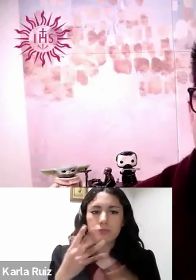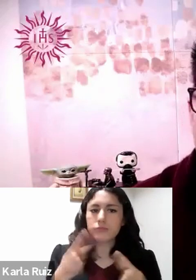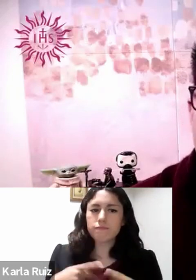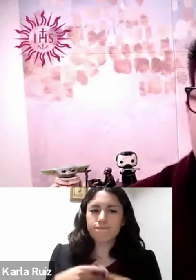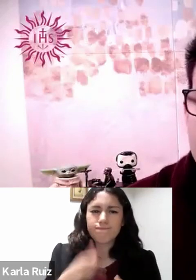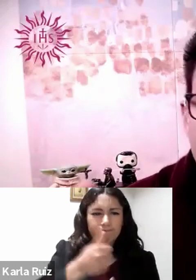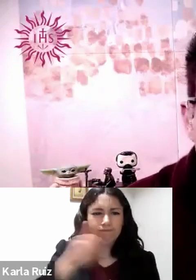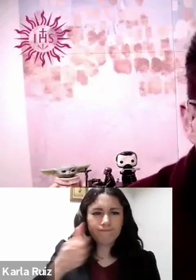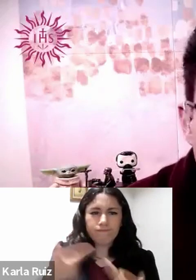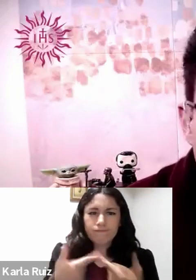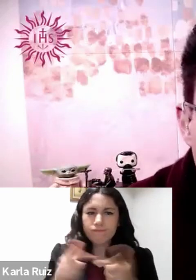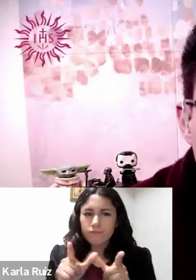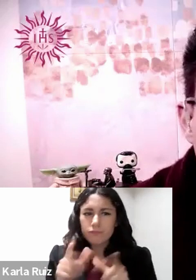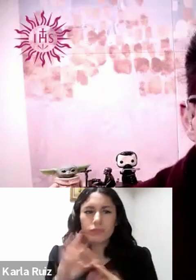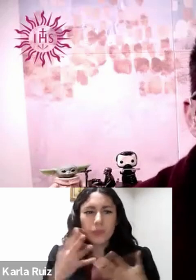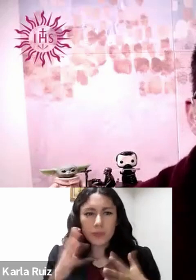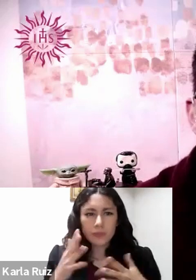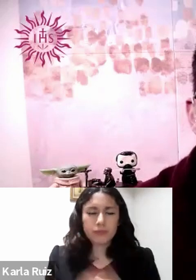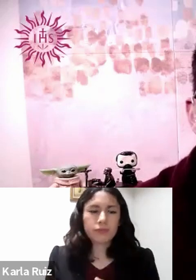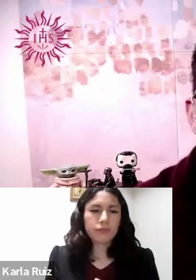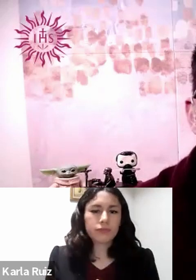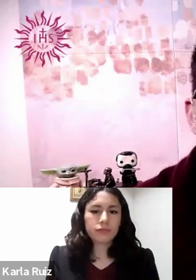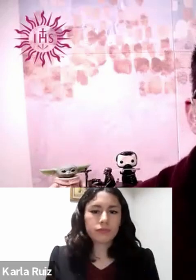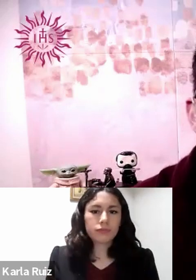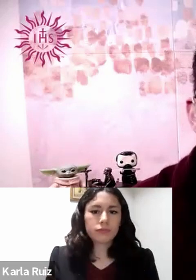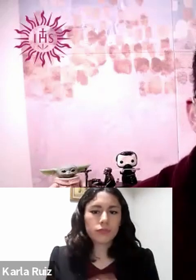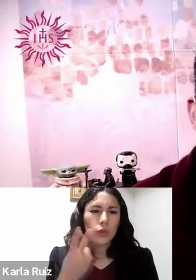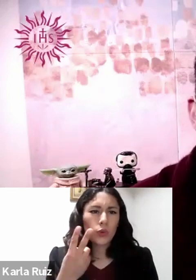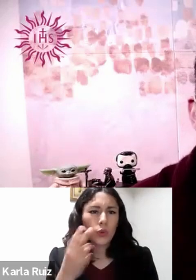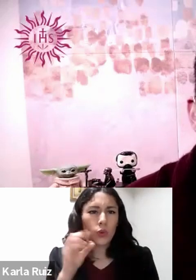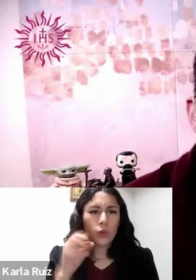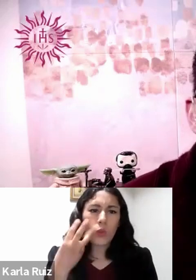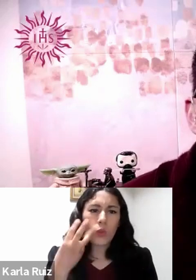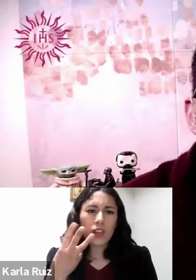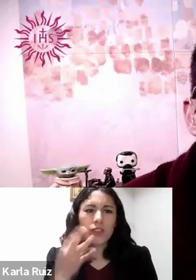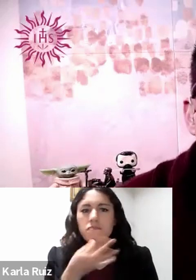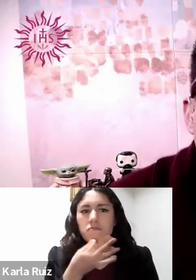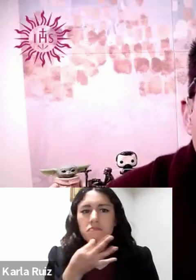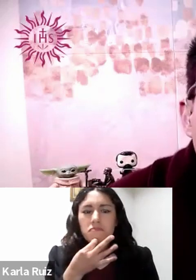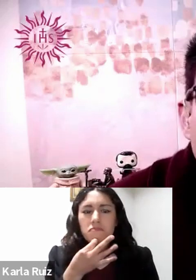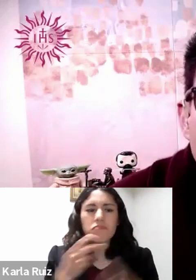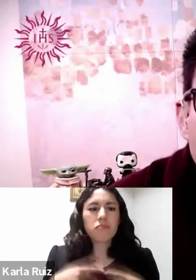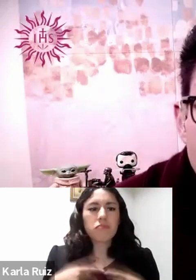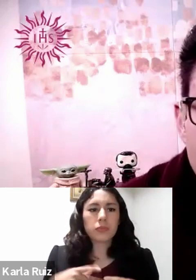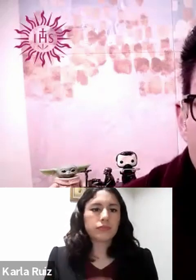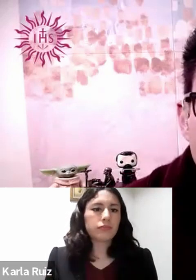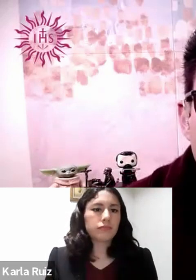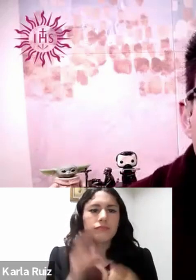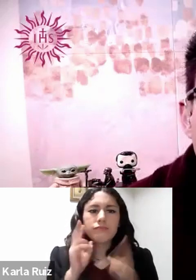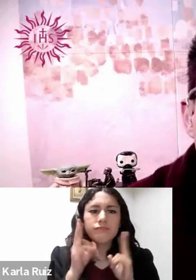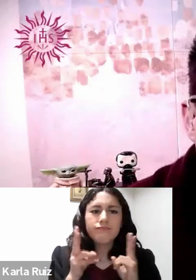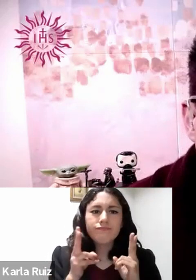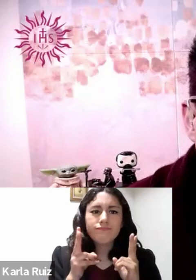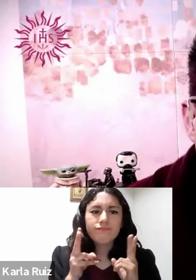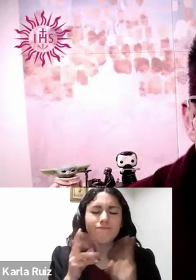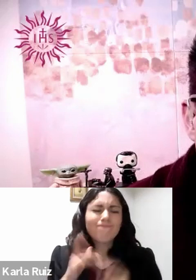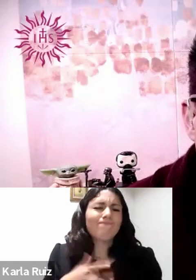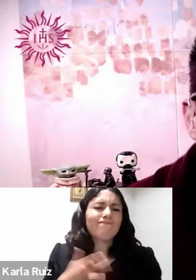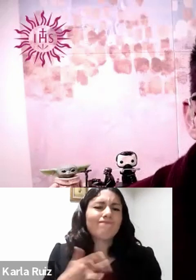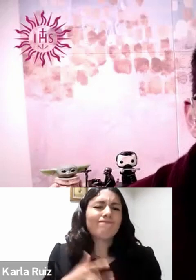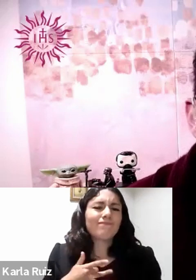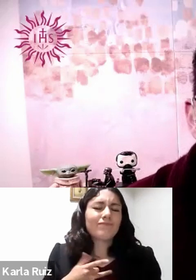Va a ser algo cortito, dos a tres minutos por persona. Hablar de qué siento yo que me llevo